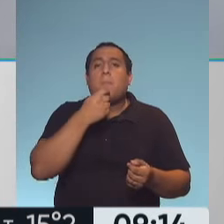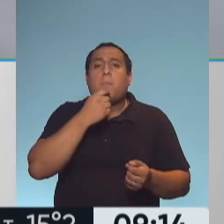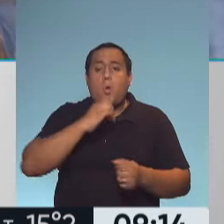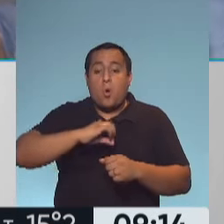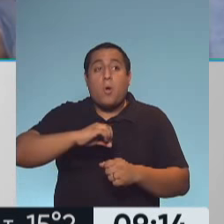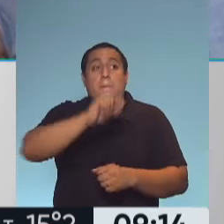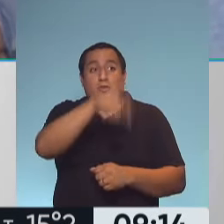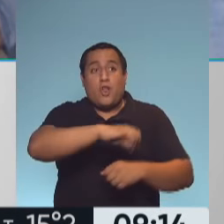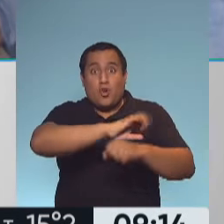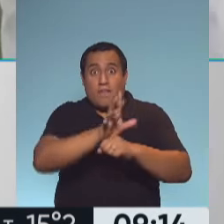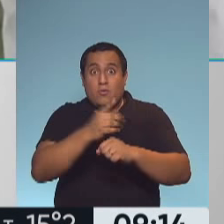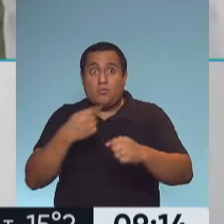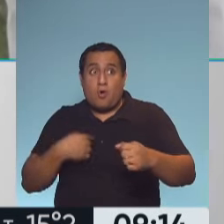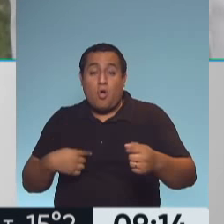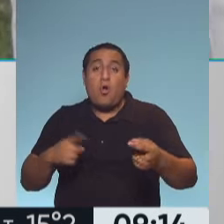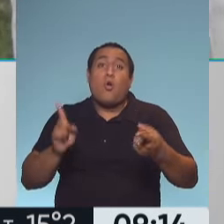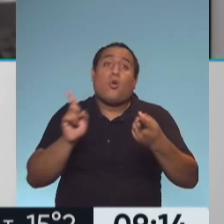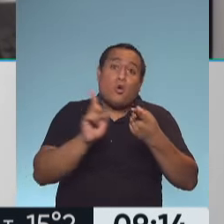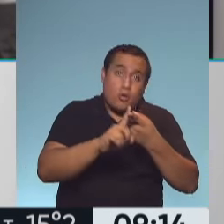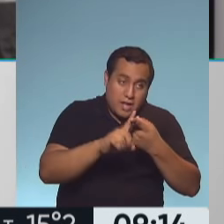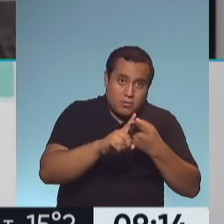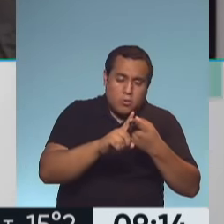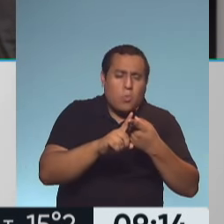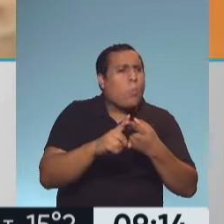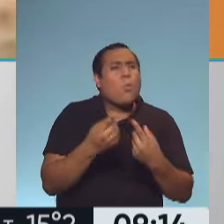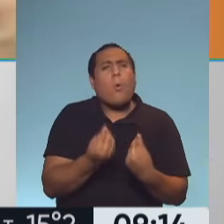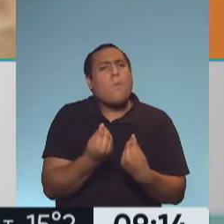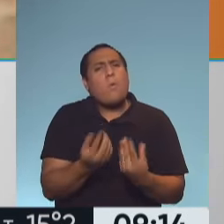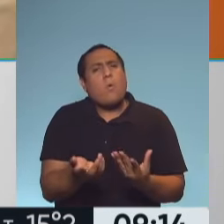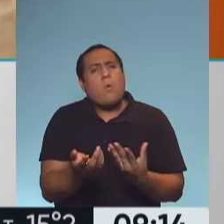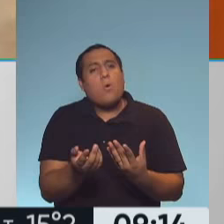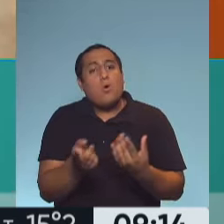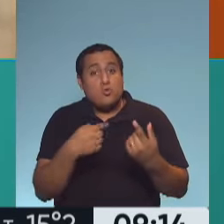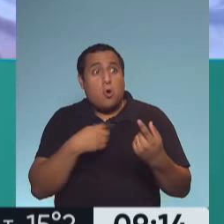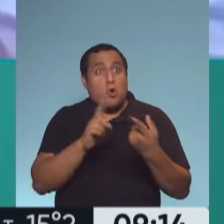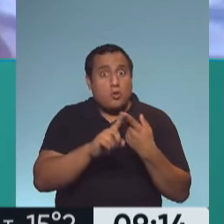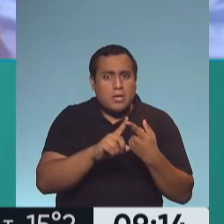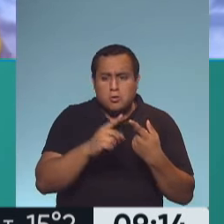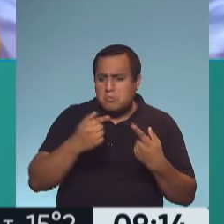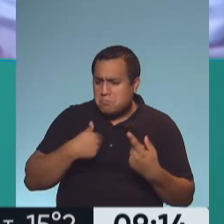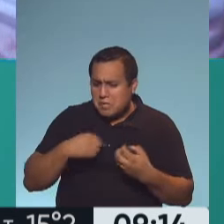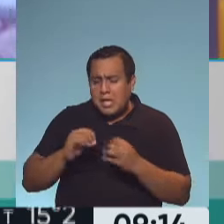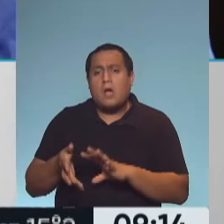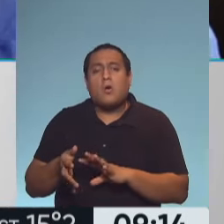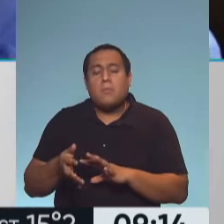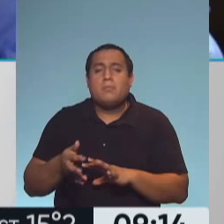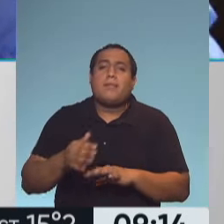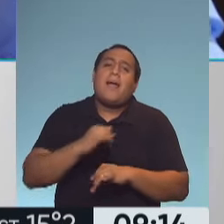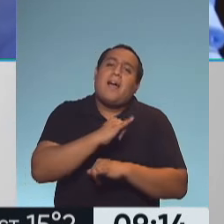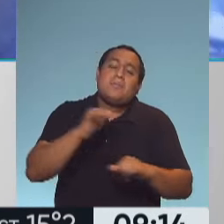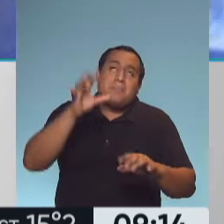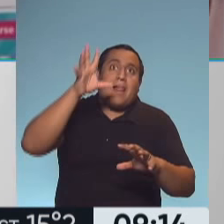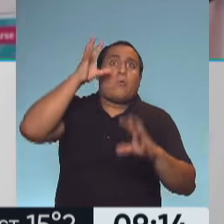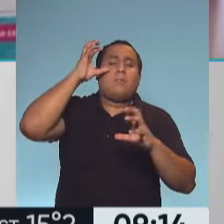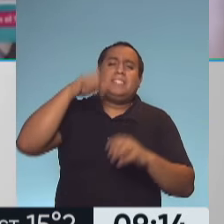¿Cuándo uno tiene que entender qué es contacto estrecho y qué tiene que hacer? Me parece fundamental recordarlo, aunque sea algo que venimos diciendo